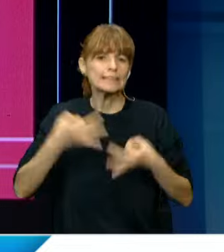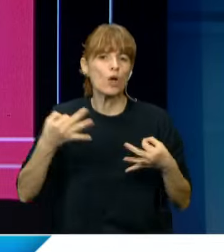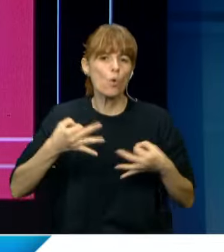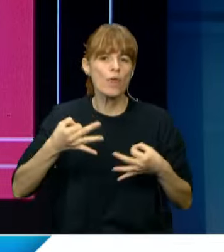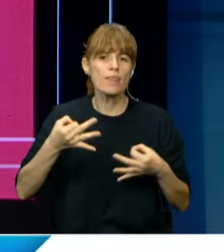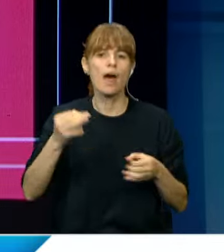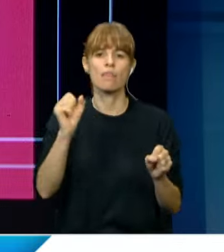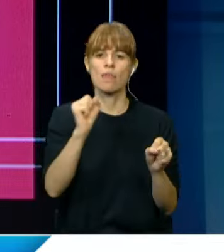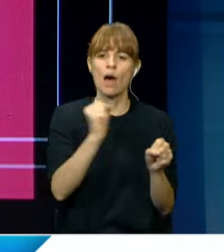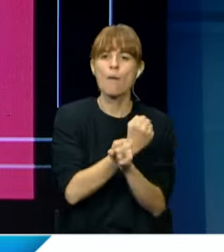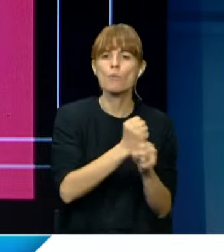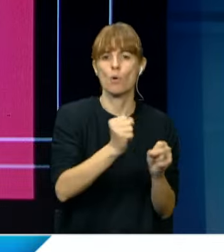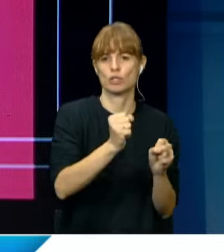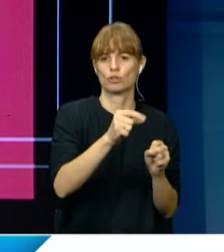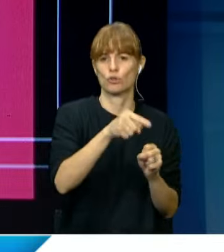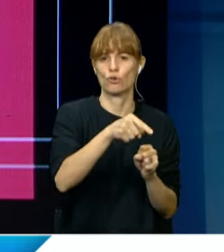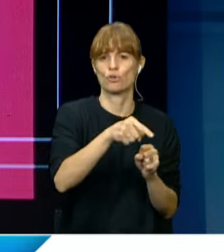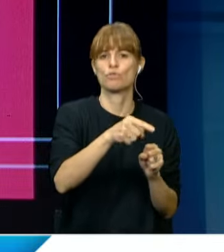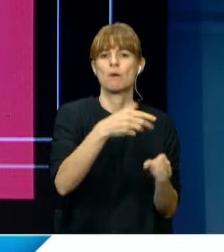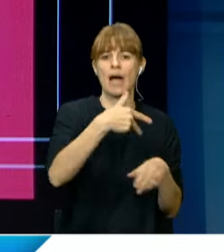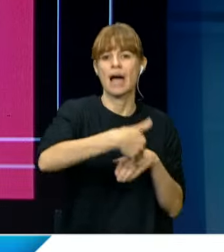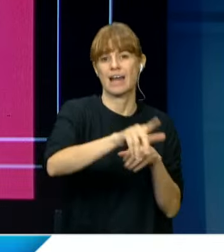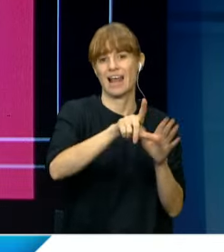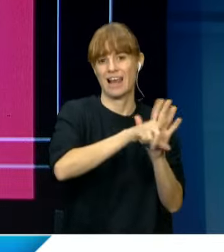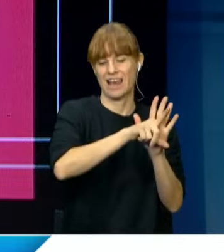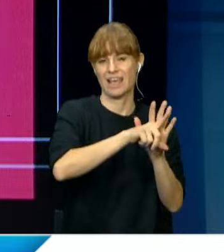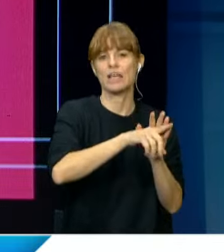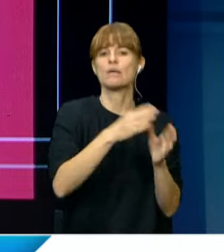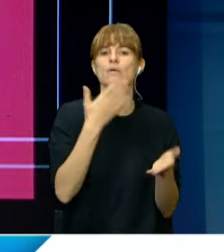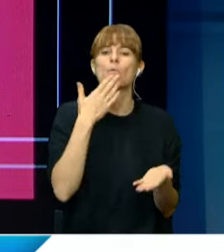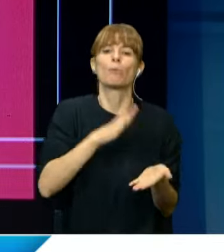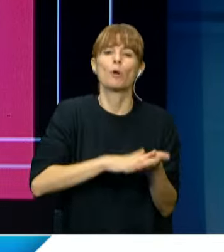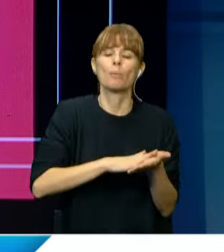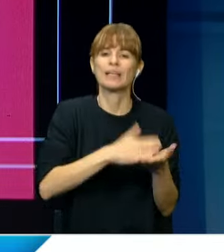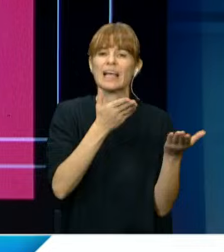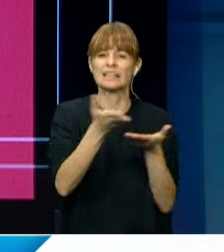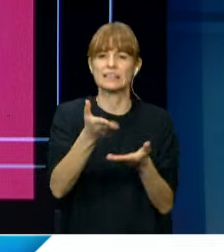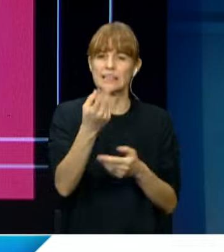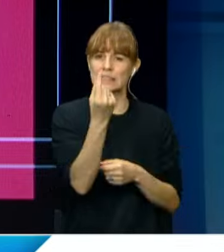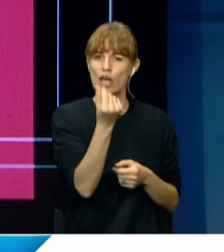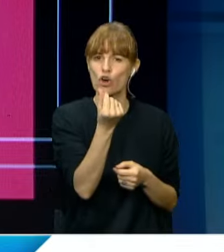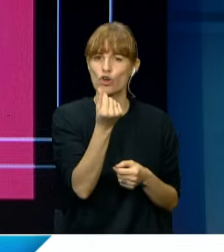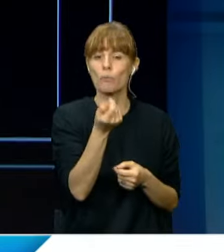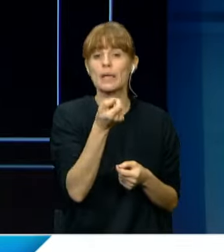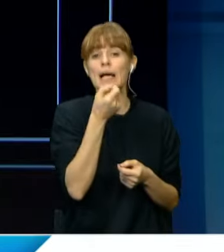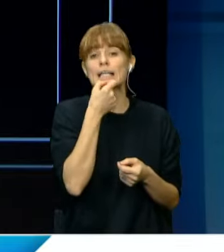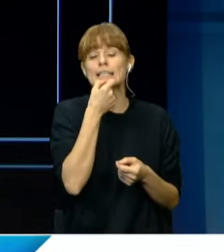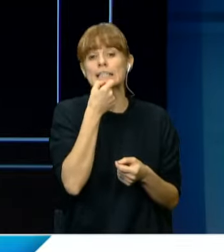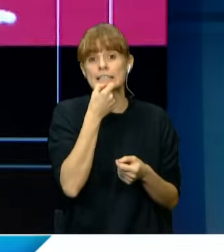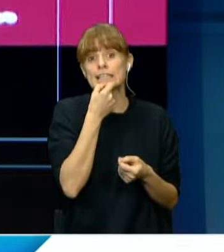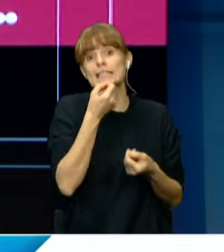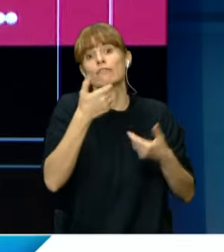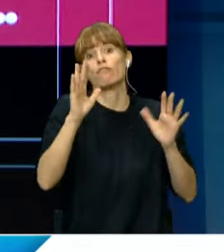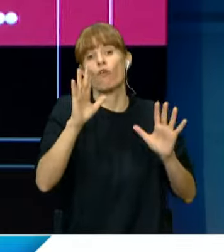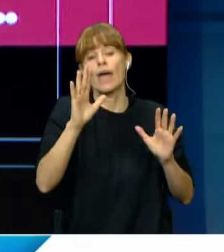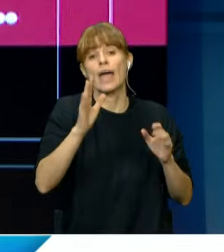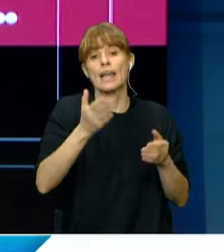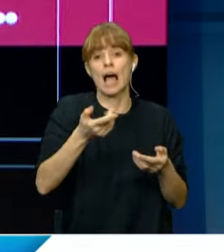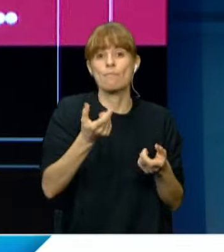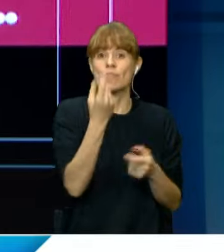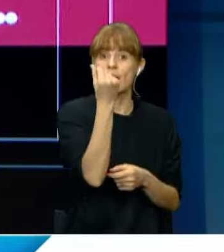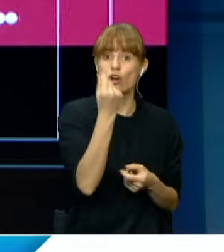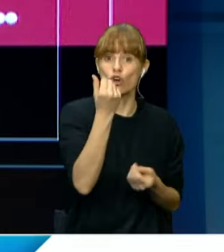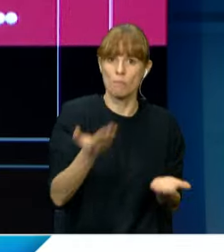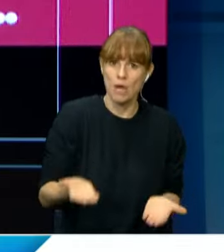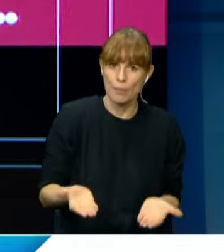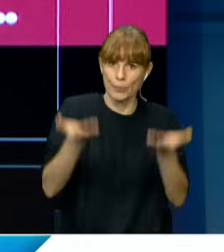la aprobación de la ley y prometiendo asistencia económica en caso de un repunte económico. En el caso